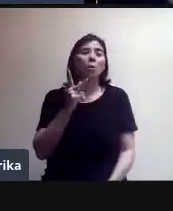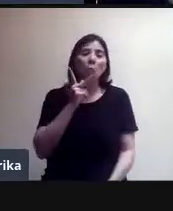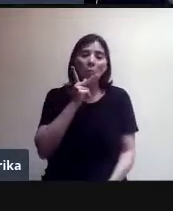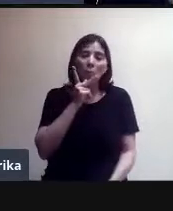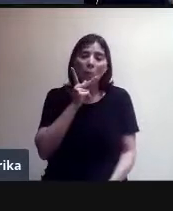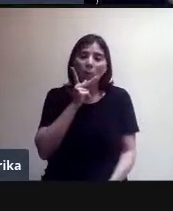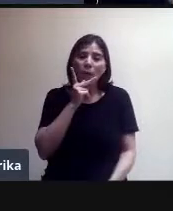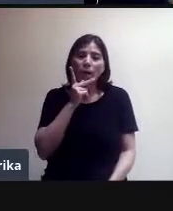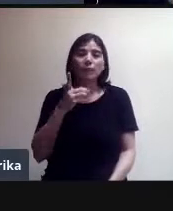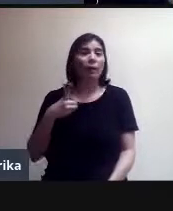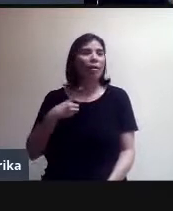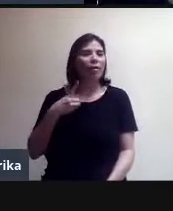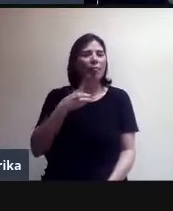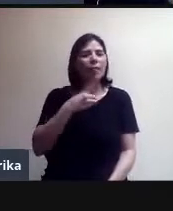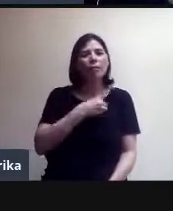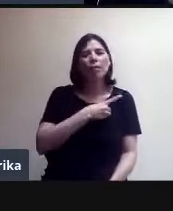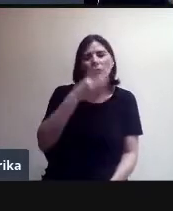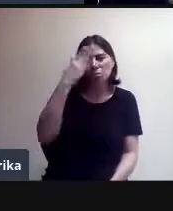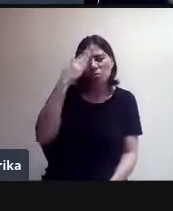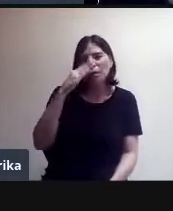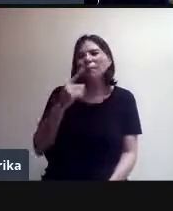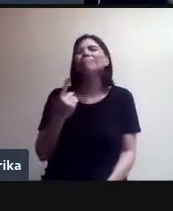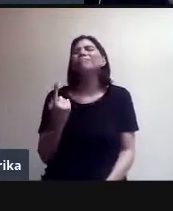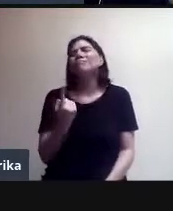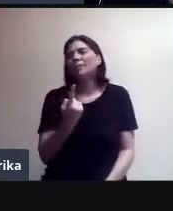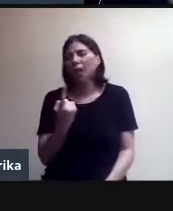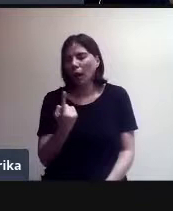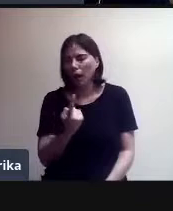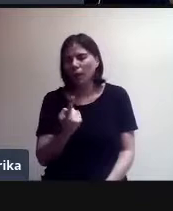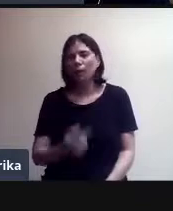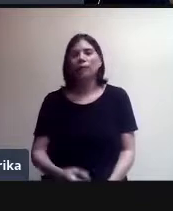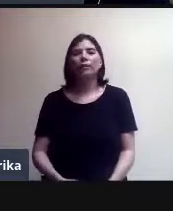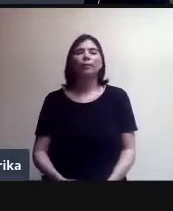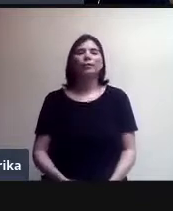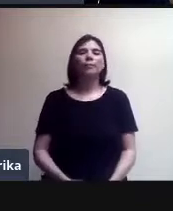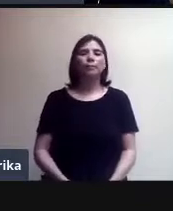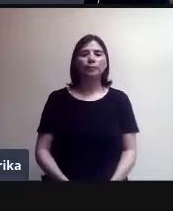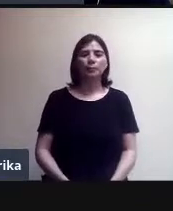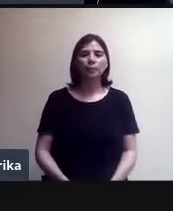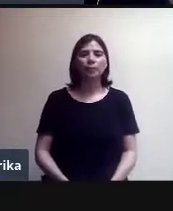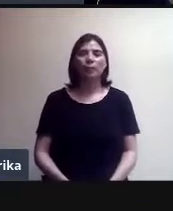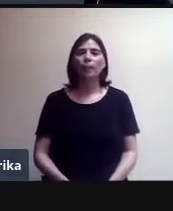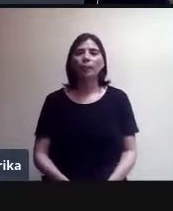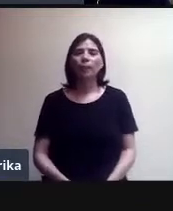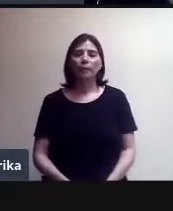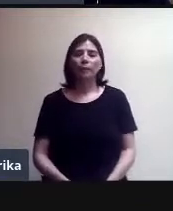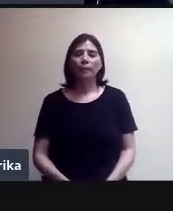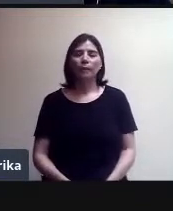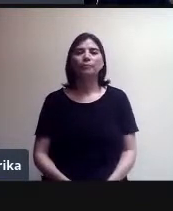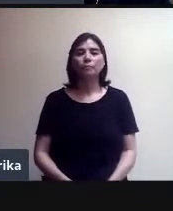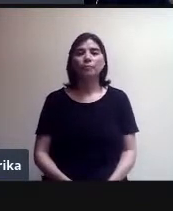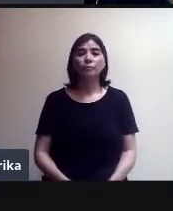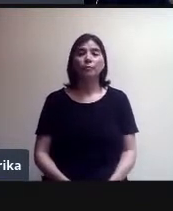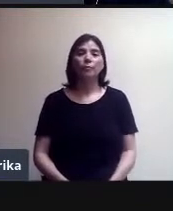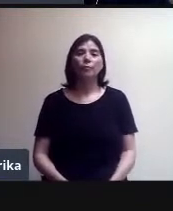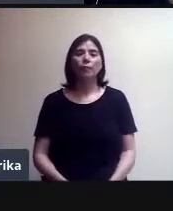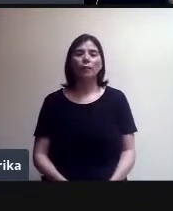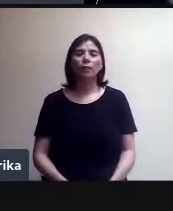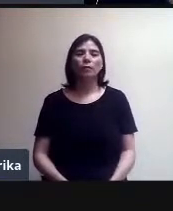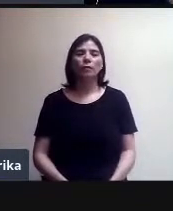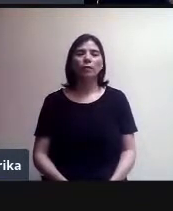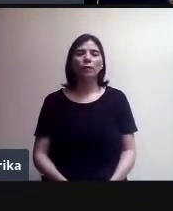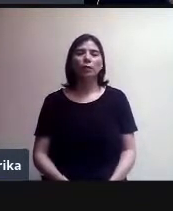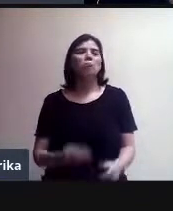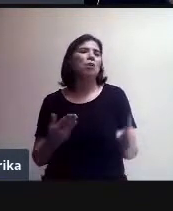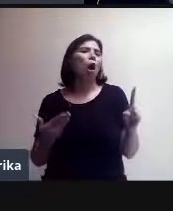Algunas consideraciones para dar, para tener una sesión con Meet de manera general. Obviamente, pues, esto está muy enfocado